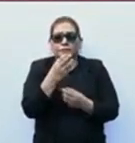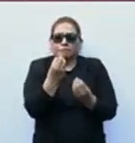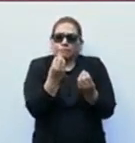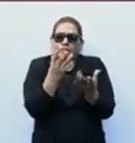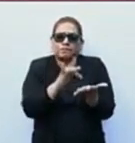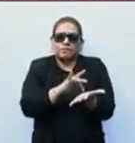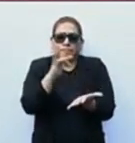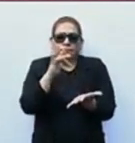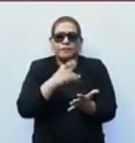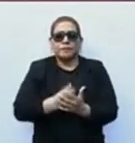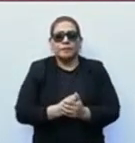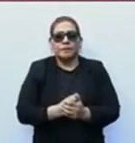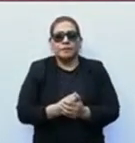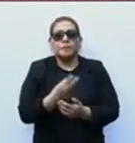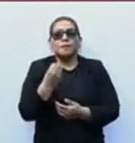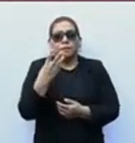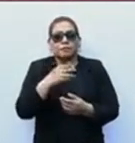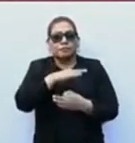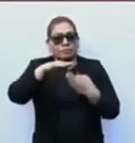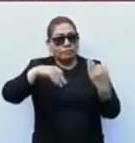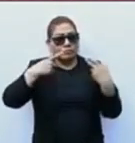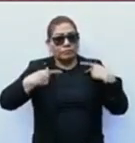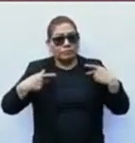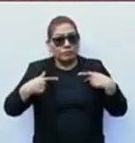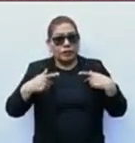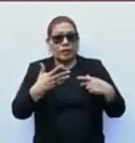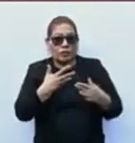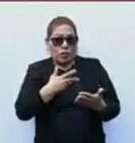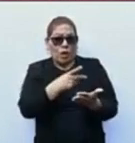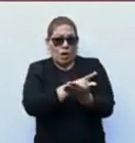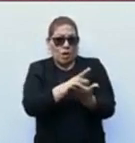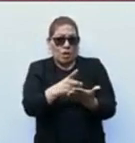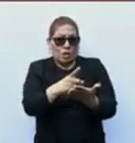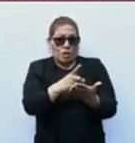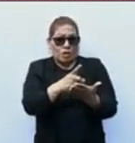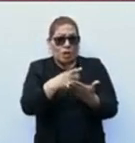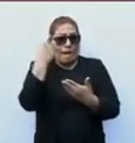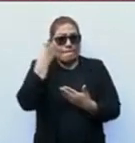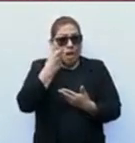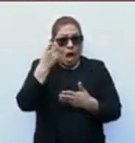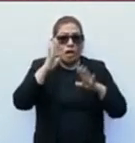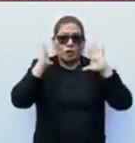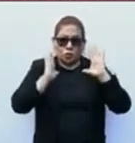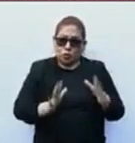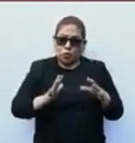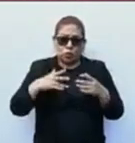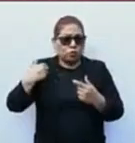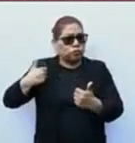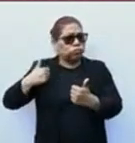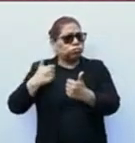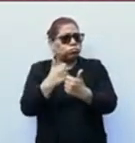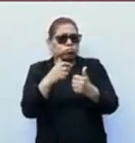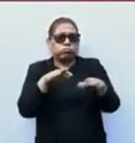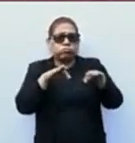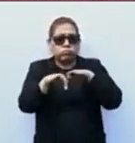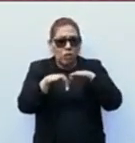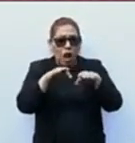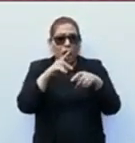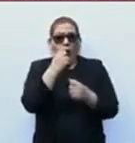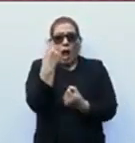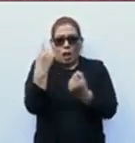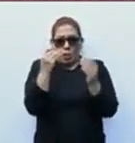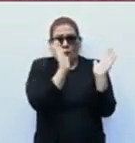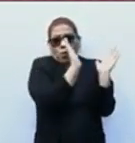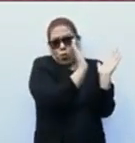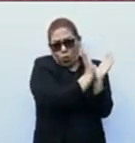Muchos de ustedes tuvieron derecho a una pensión, trabajaron y seguramente tienen IMSS o tienen